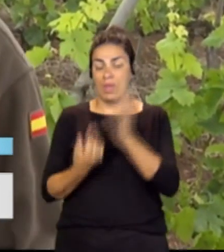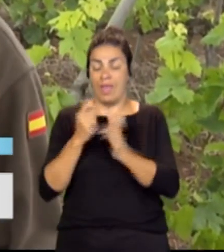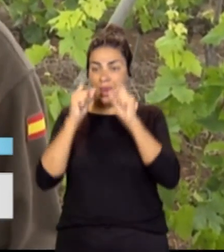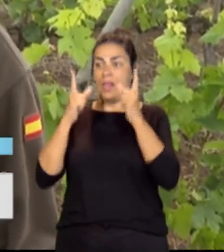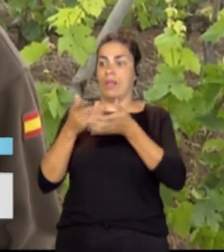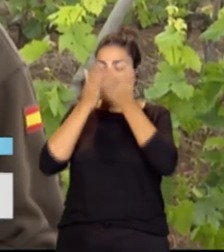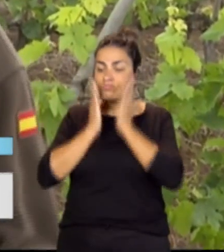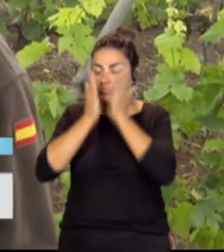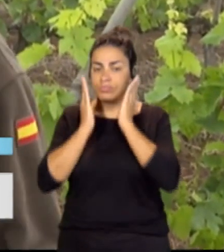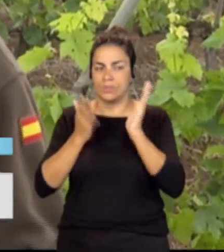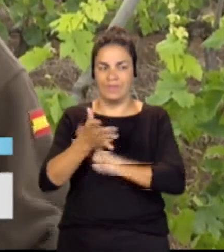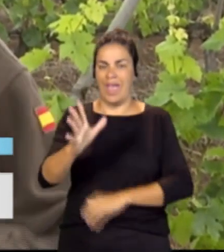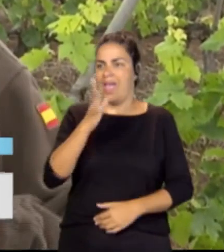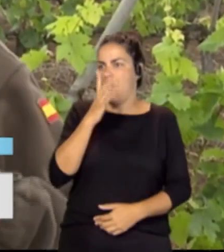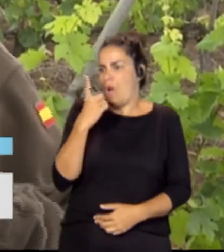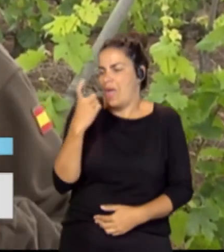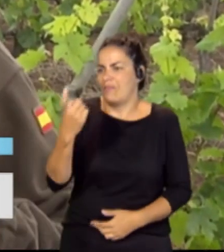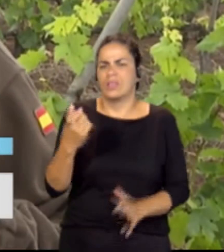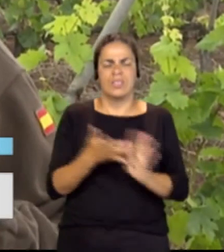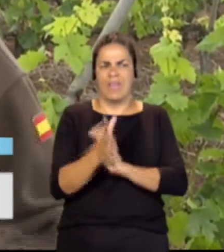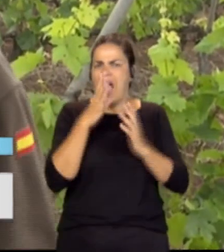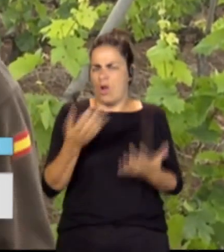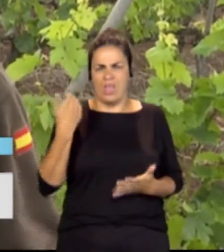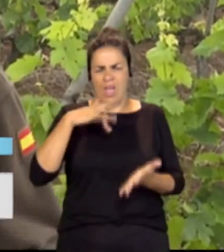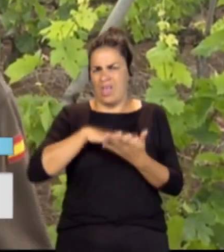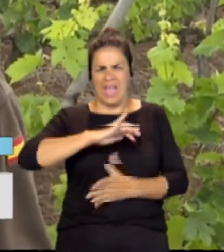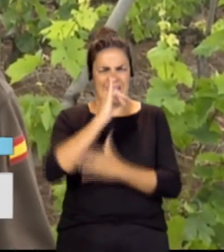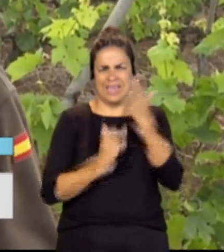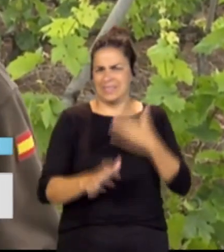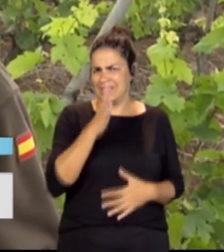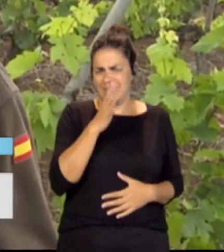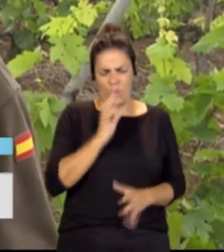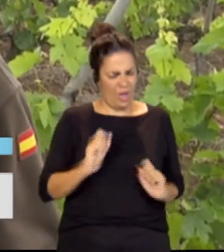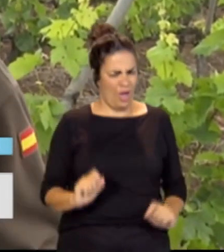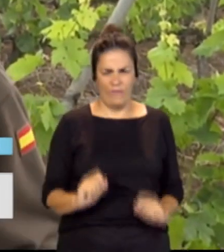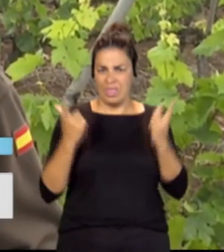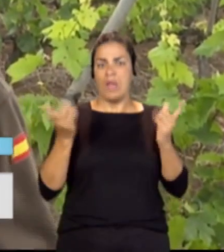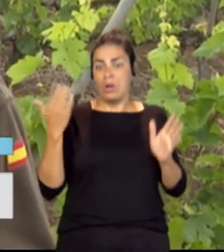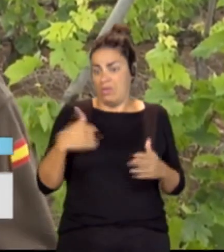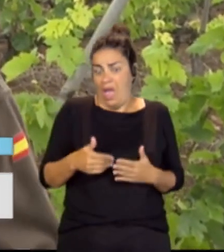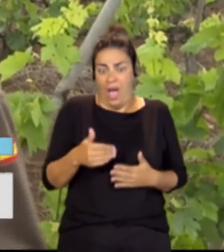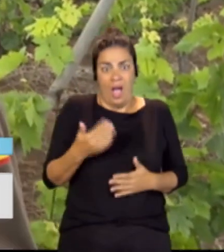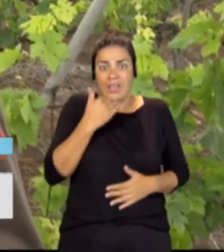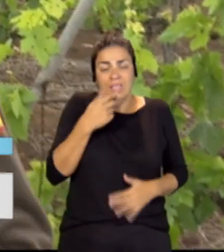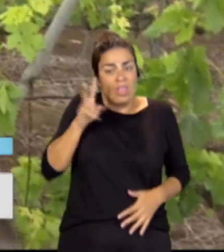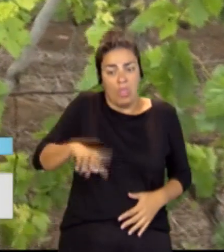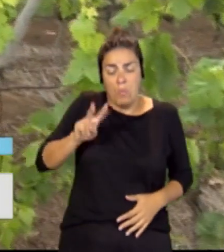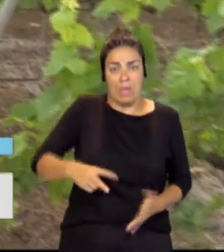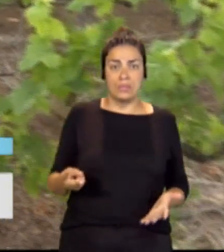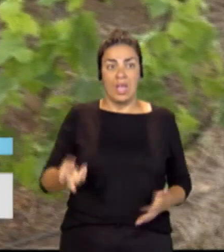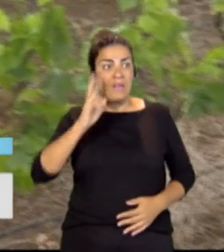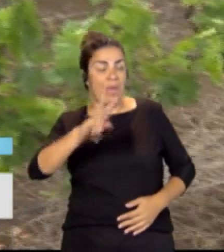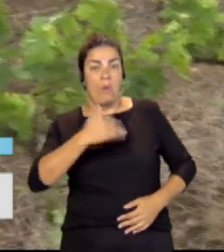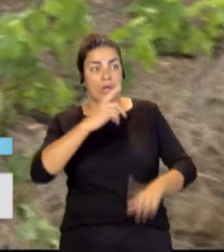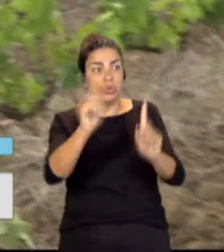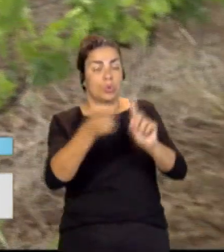Nosotros tenemos ahora mismo una crisis hídrica declarada, pero llevamos ya para dos meses y no hemos visto ninguna actuación directa.